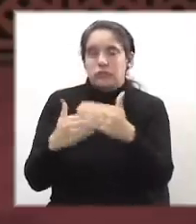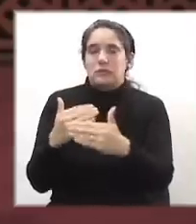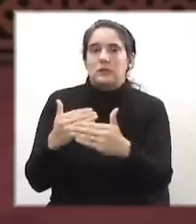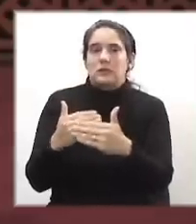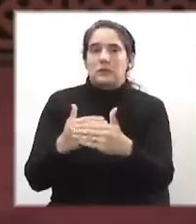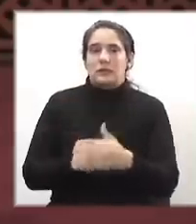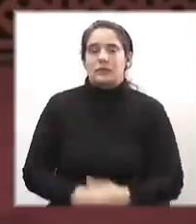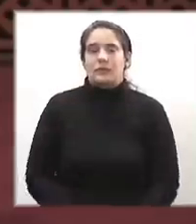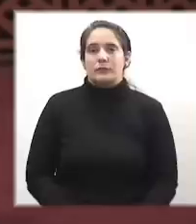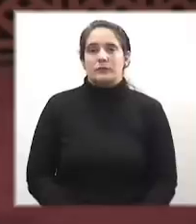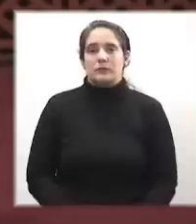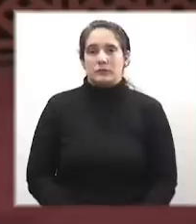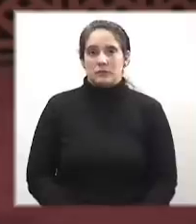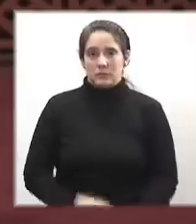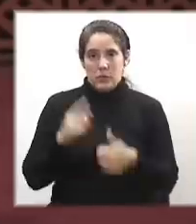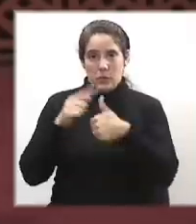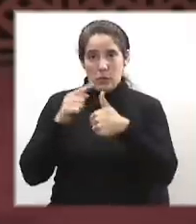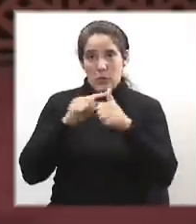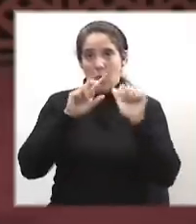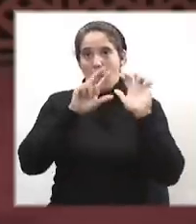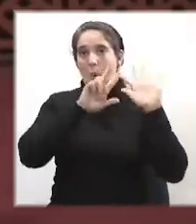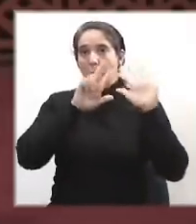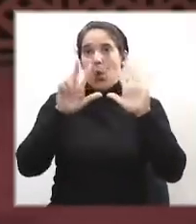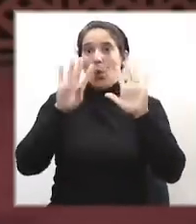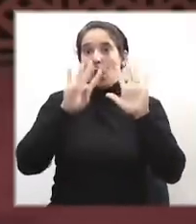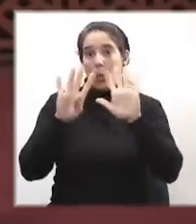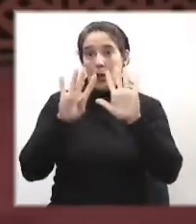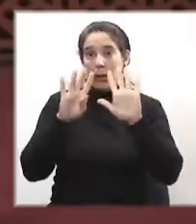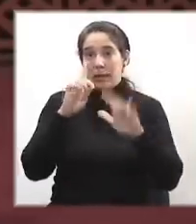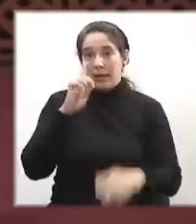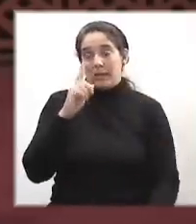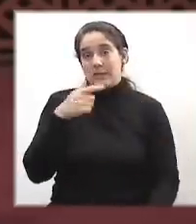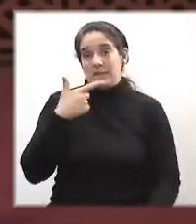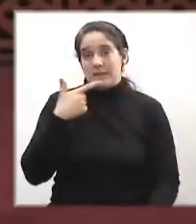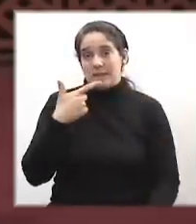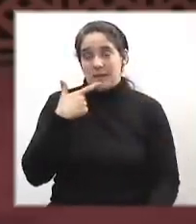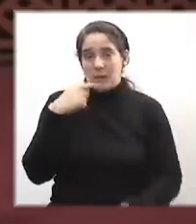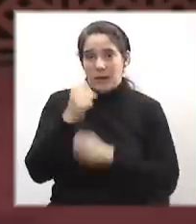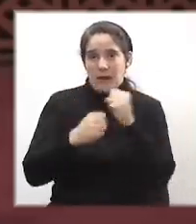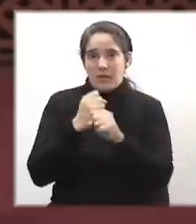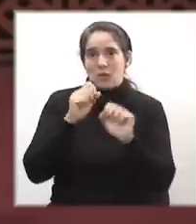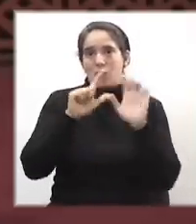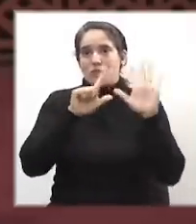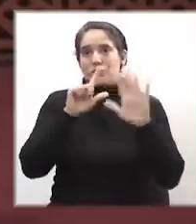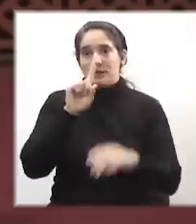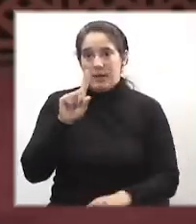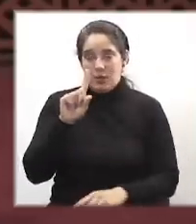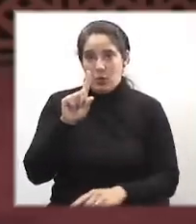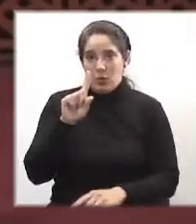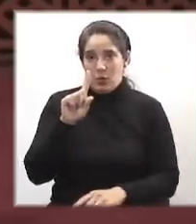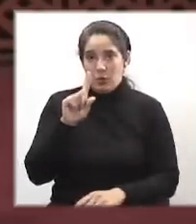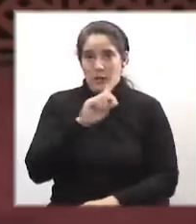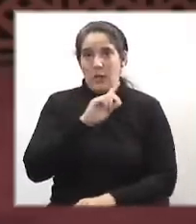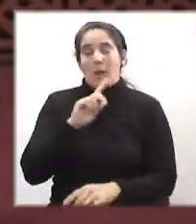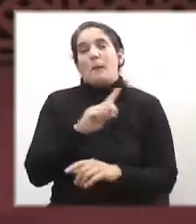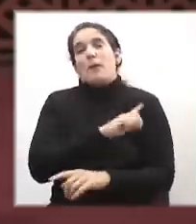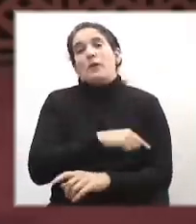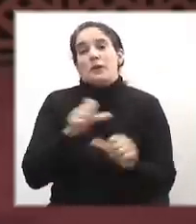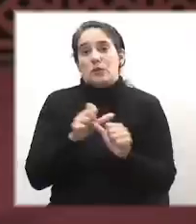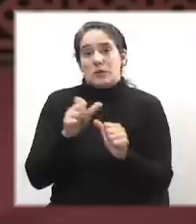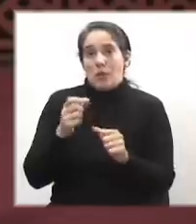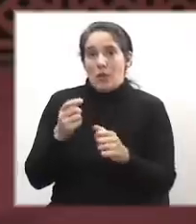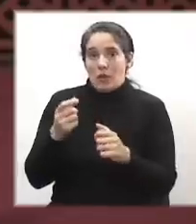final. El 9 de septiembre del 71, el Poder Ejecutivo comete a las Fuerzas